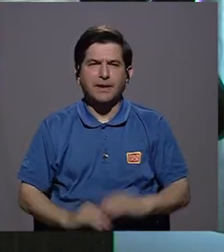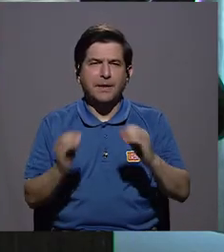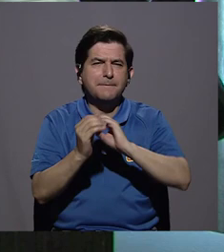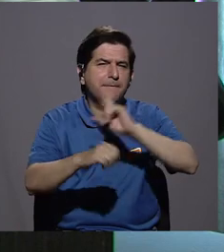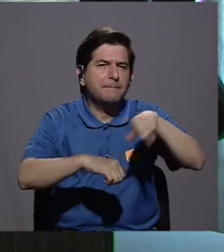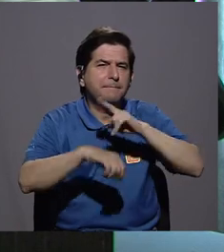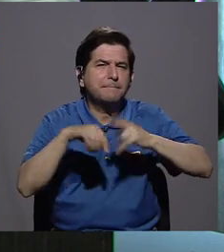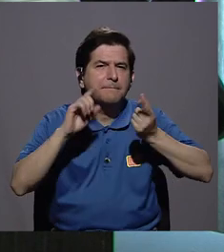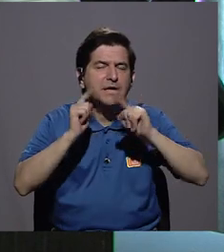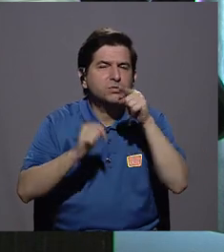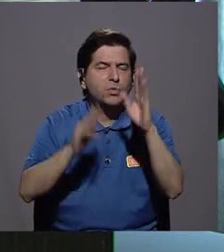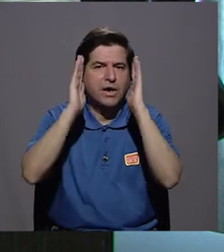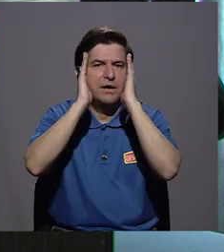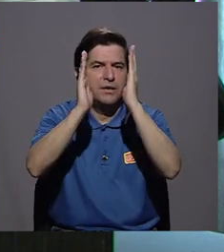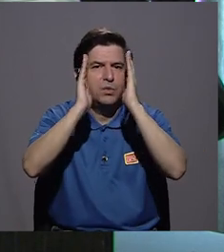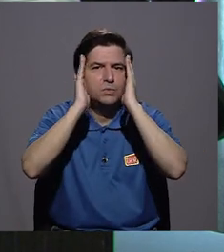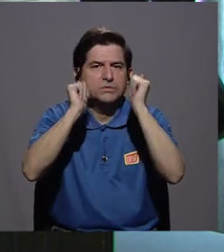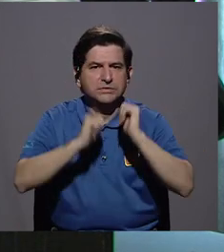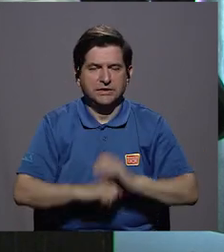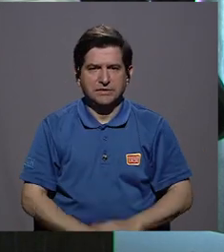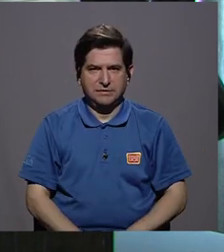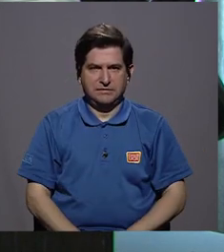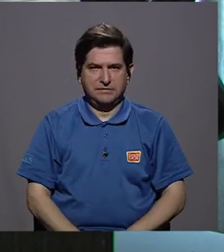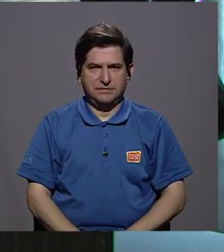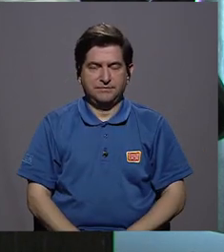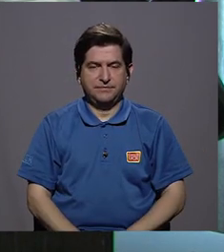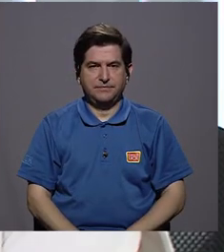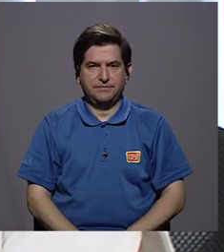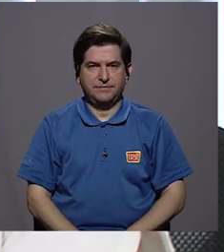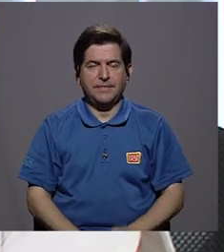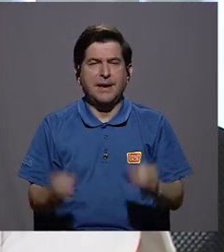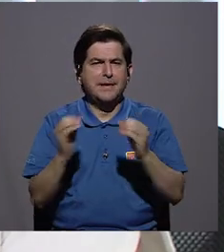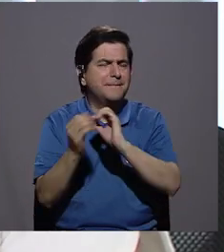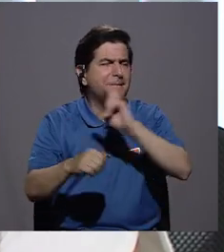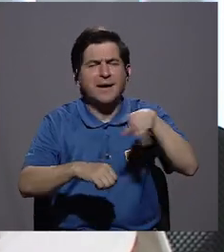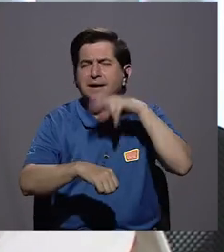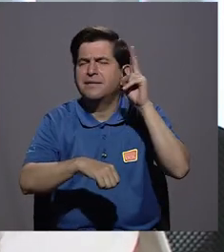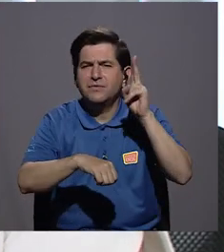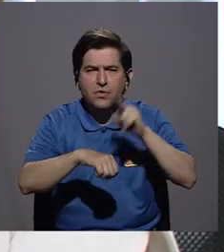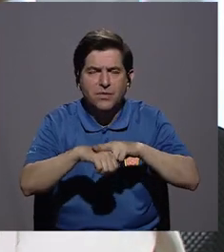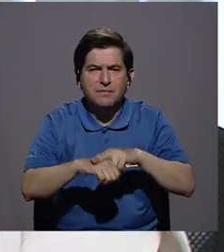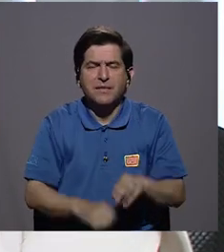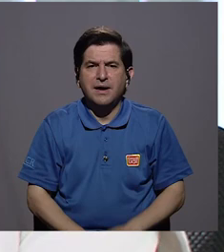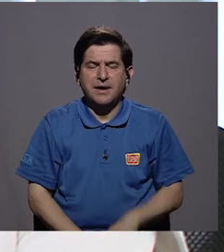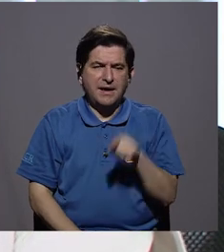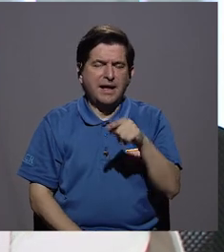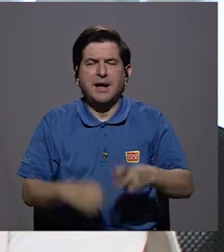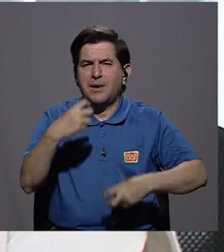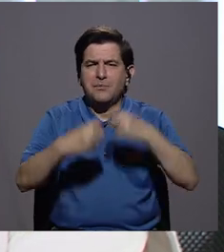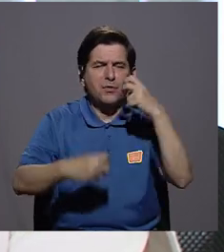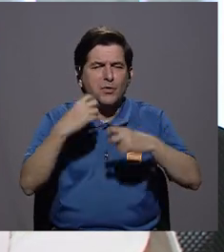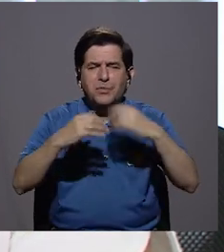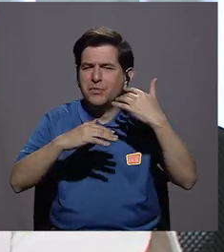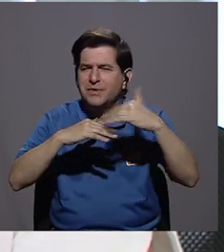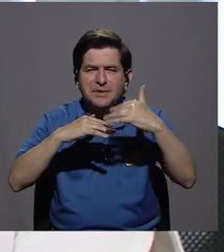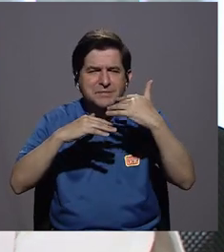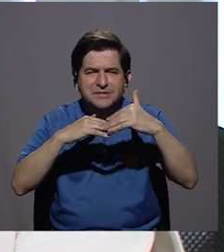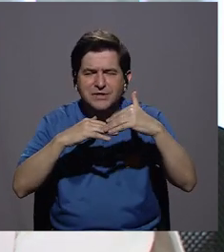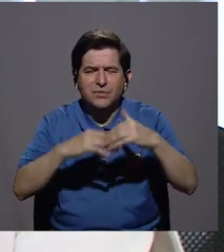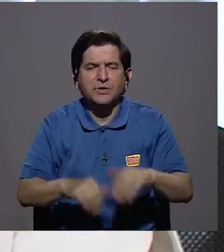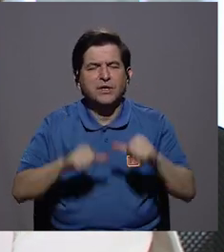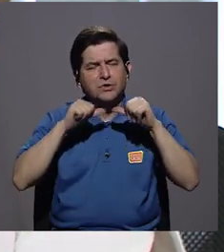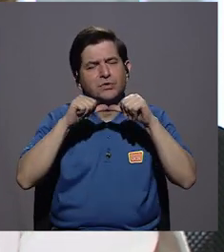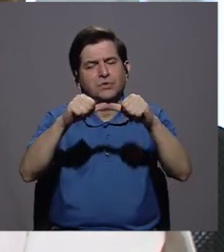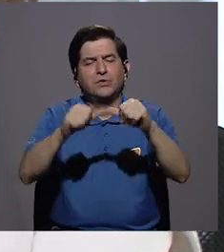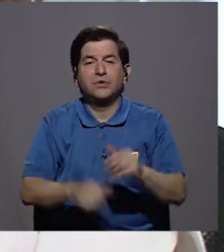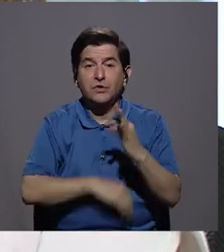las más comunes, doctora, que usted atiende? ¿Cuáles son las que a usted le llegan más? Las más comunes son por insuficiencia venosa crónica, que es